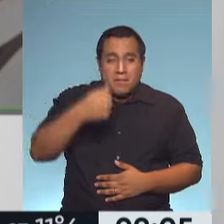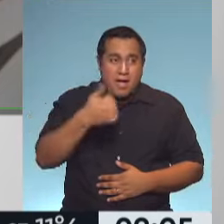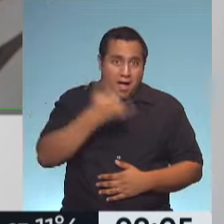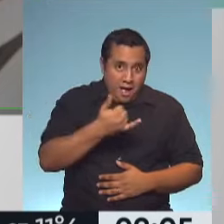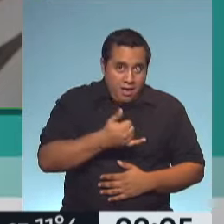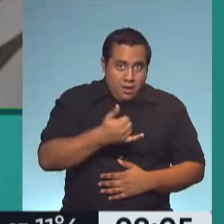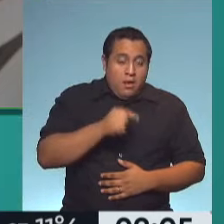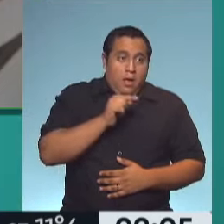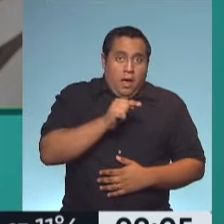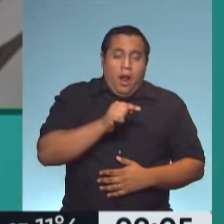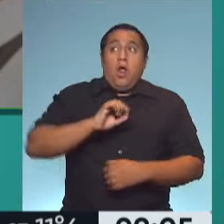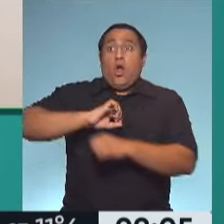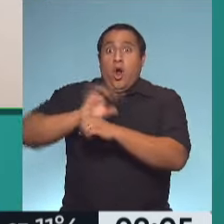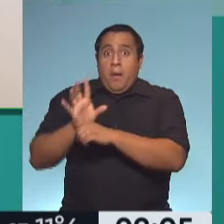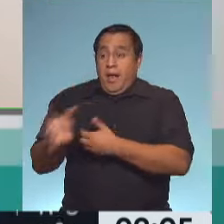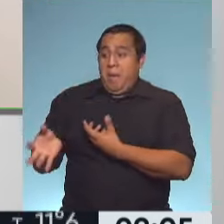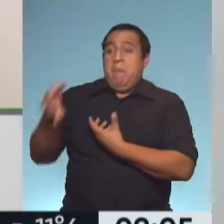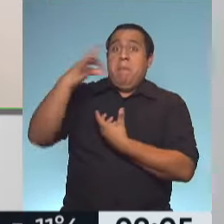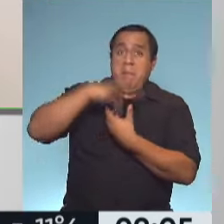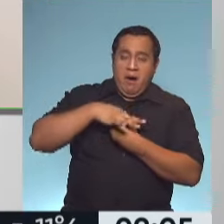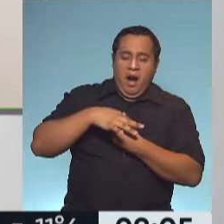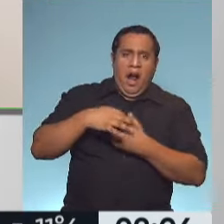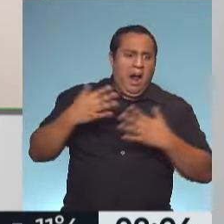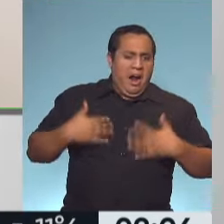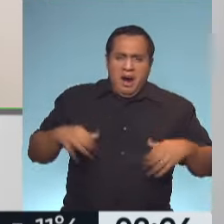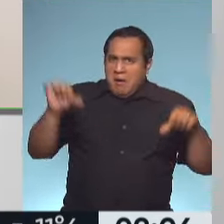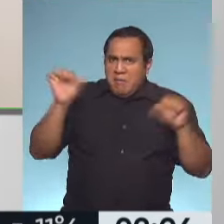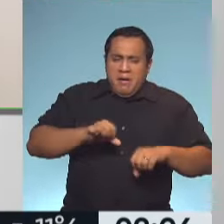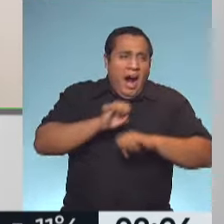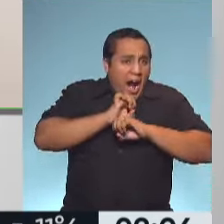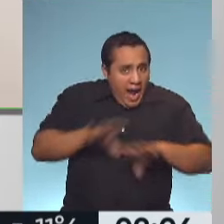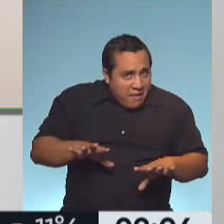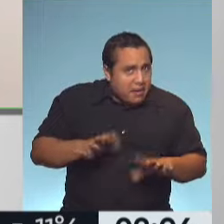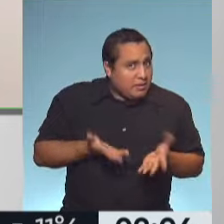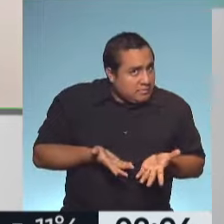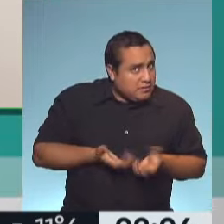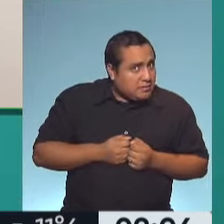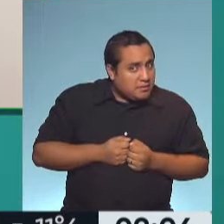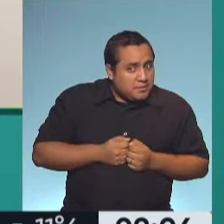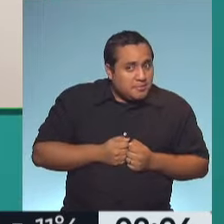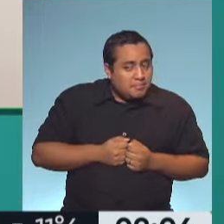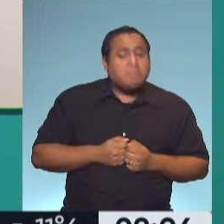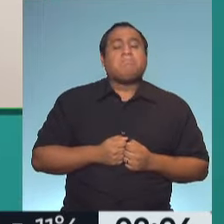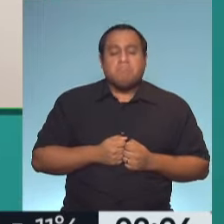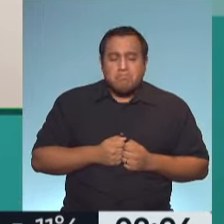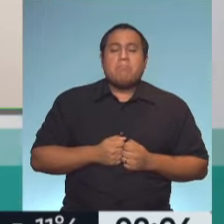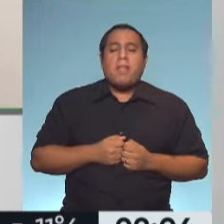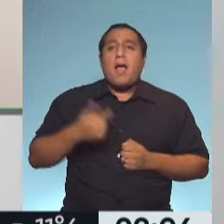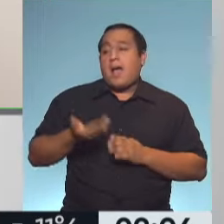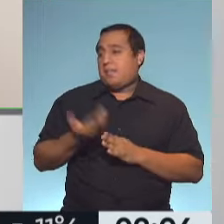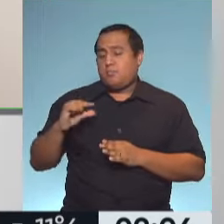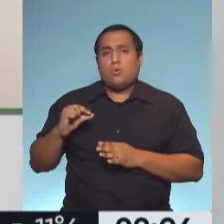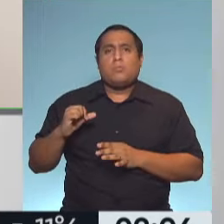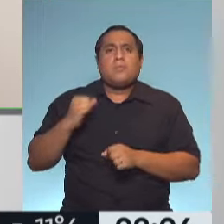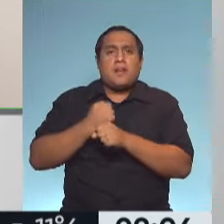hacer una forma grave de la enfermedad? ¿Hay más posibilidades? ¿Los predispone más? Sí, hay un trabajo que acaba de salir, una